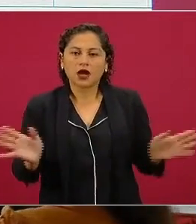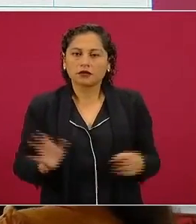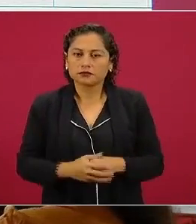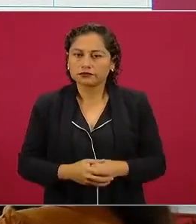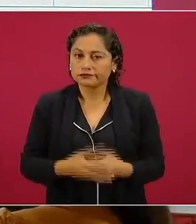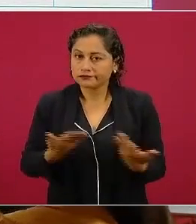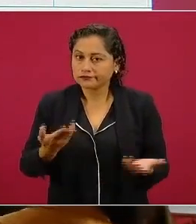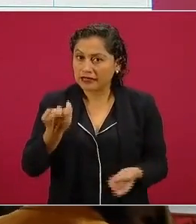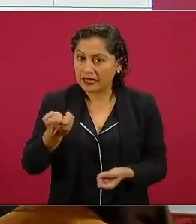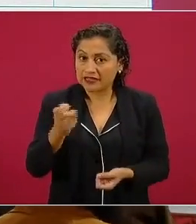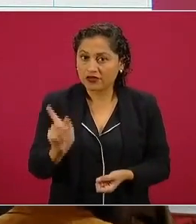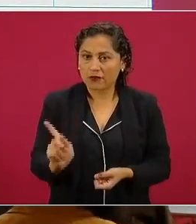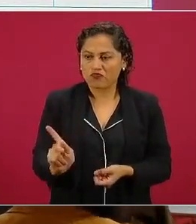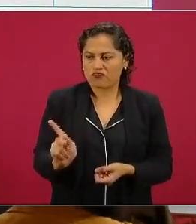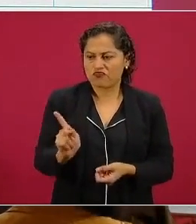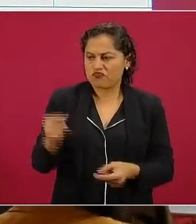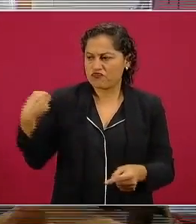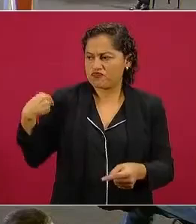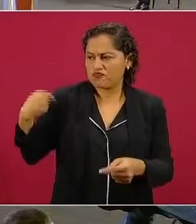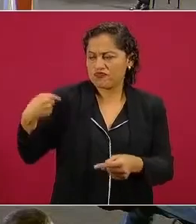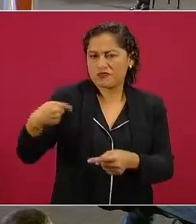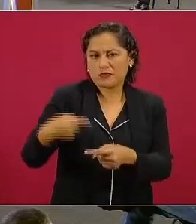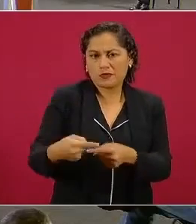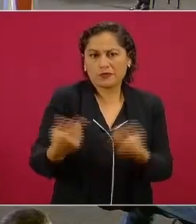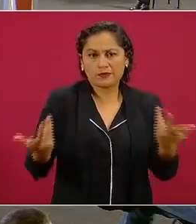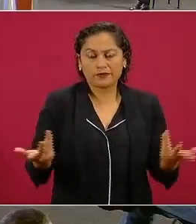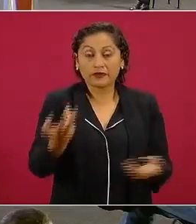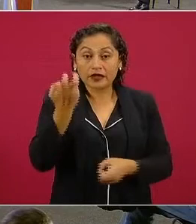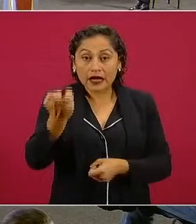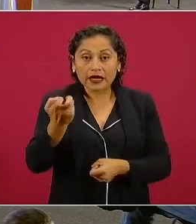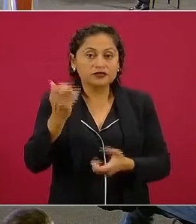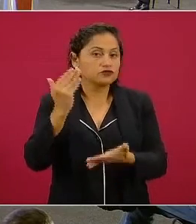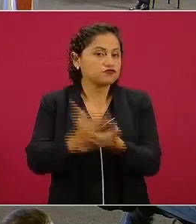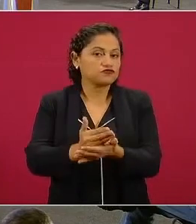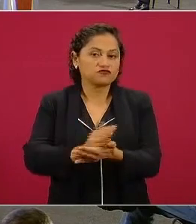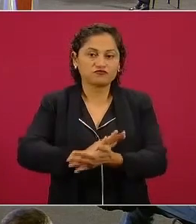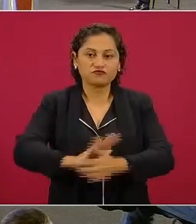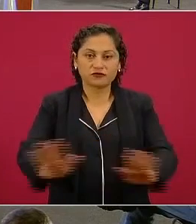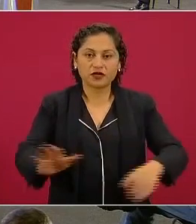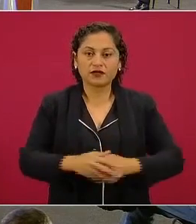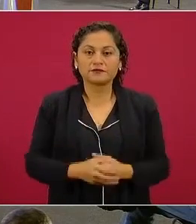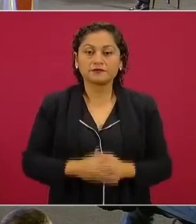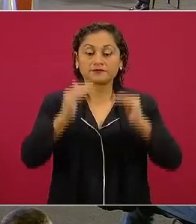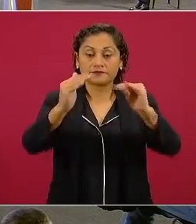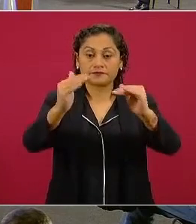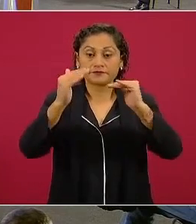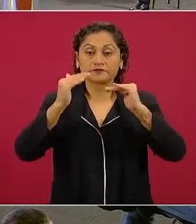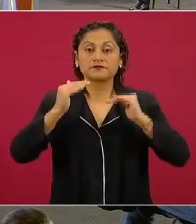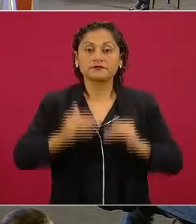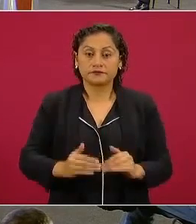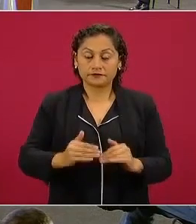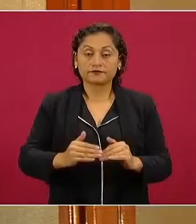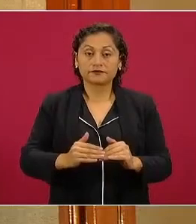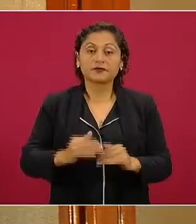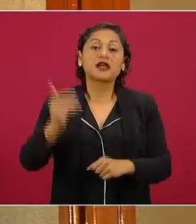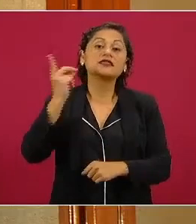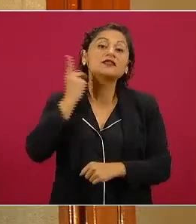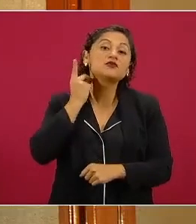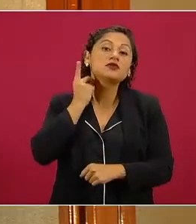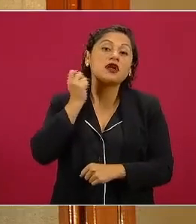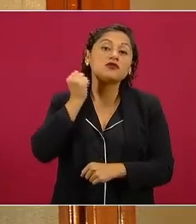se terminó no habrá partidas en el presupuesto a disposición de diputados o senadores